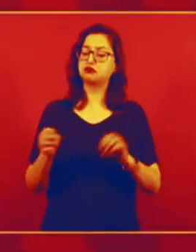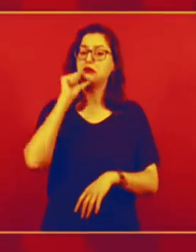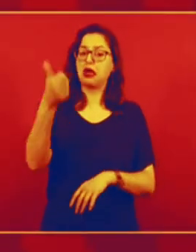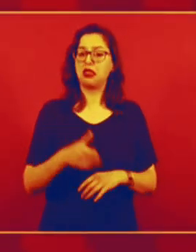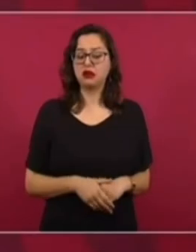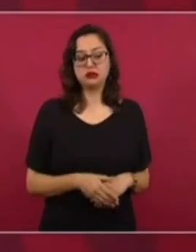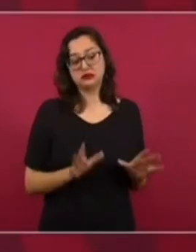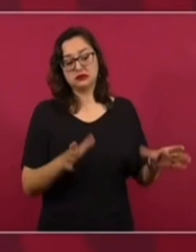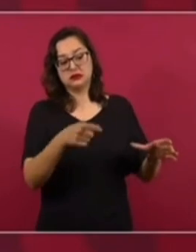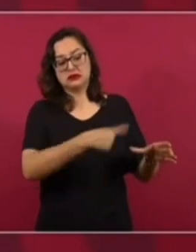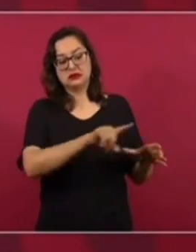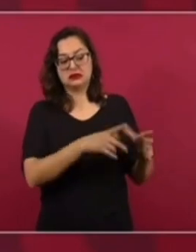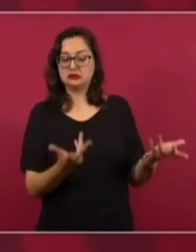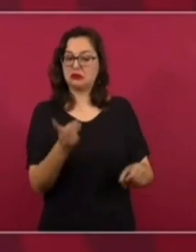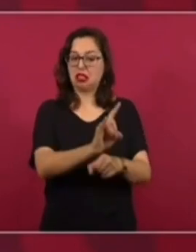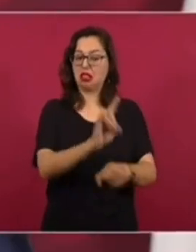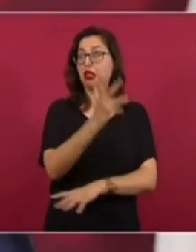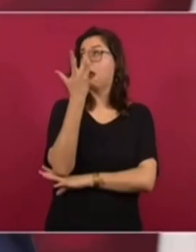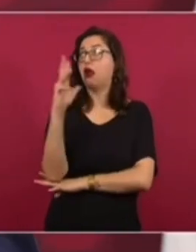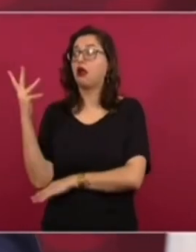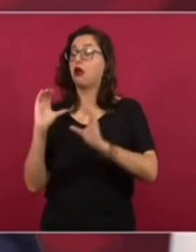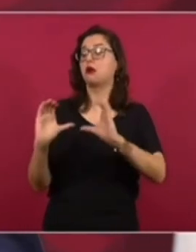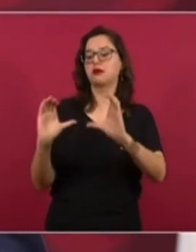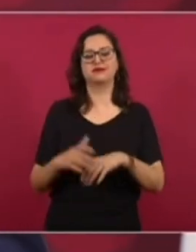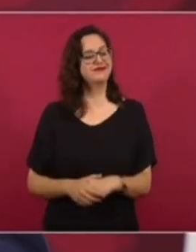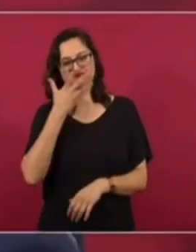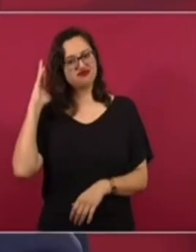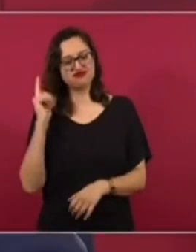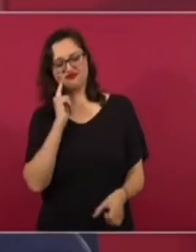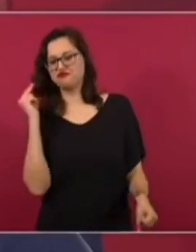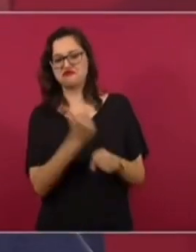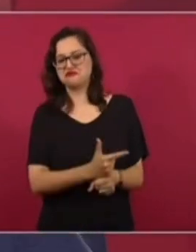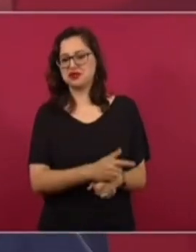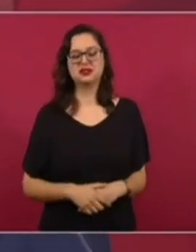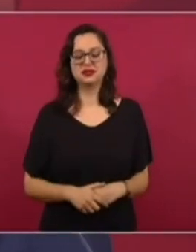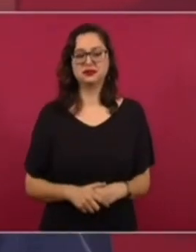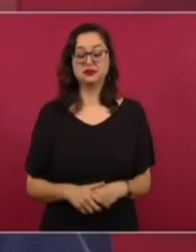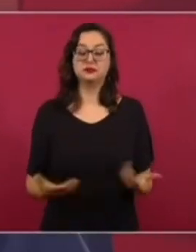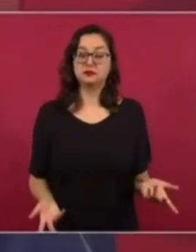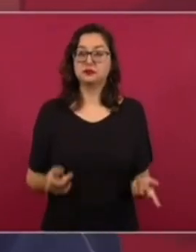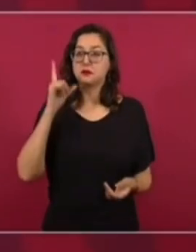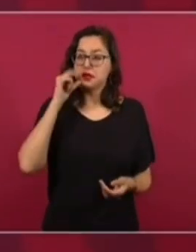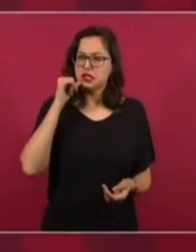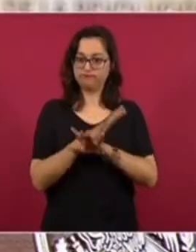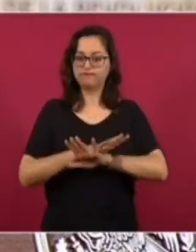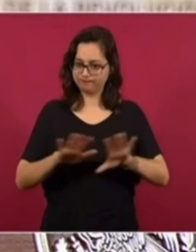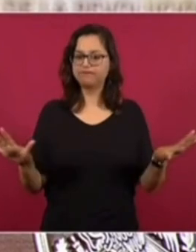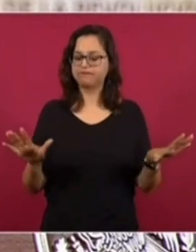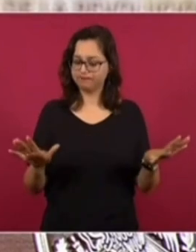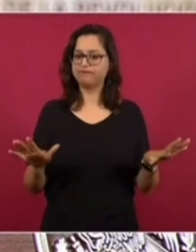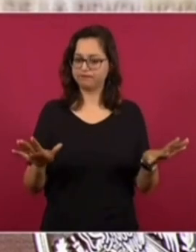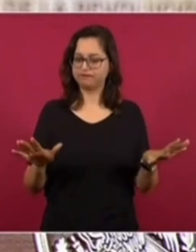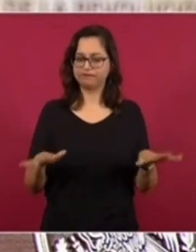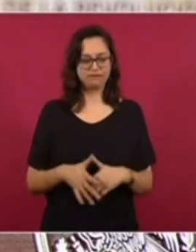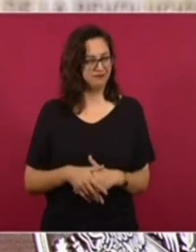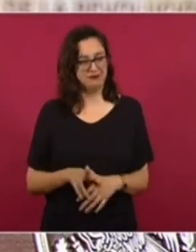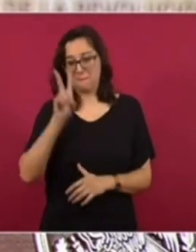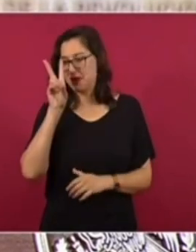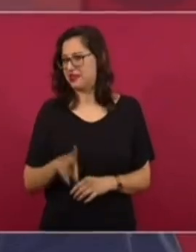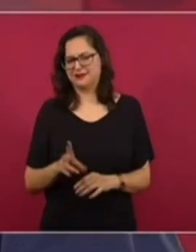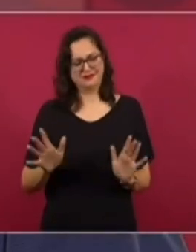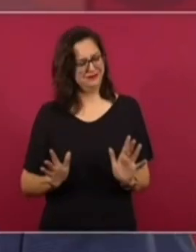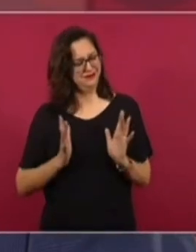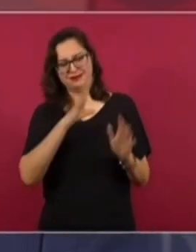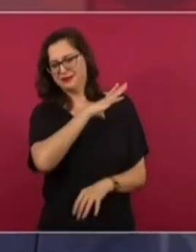Son pseudoambientalistas, cada vez estoy más convencido de que son unos farsantes. Y mañana o pasado vamos a hablar de eso, porque es increíble